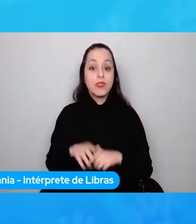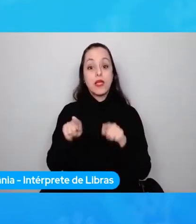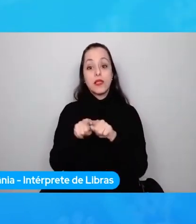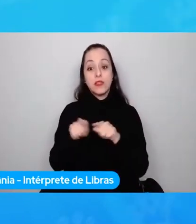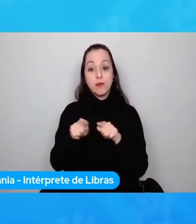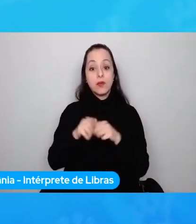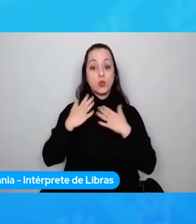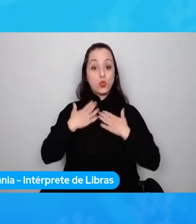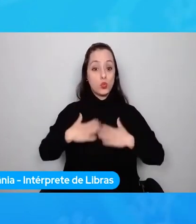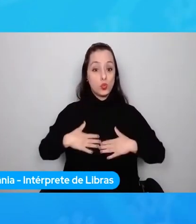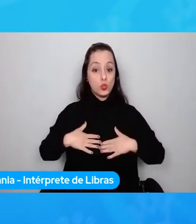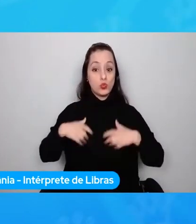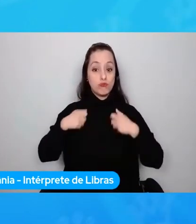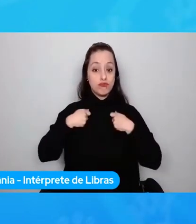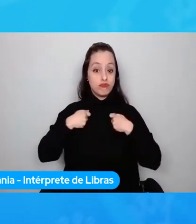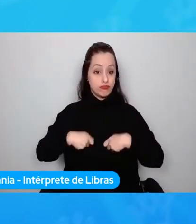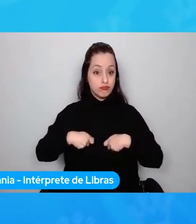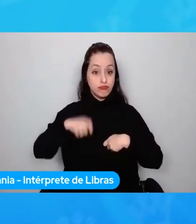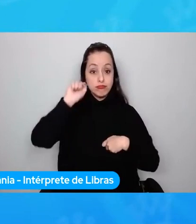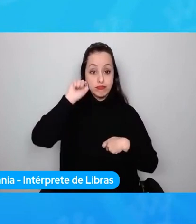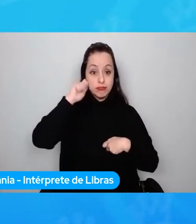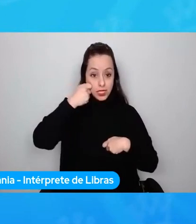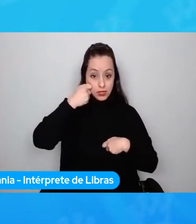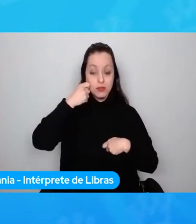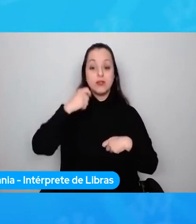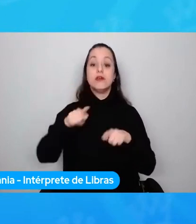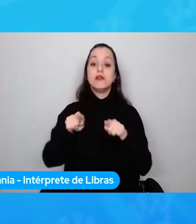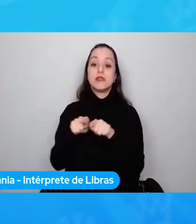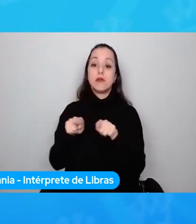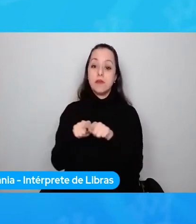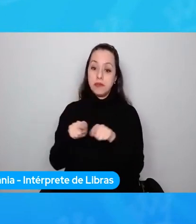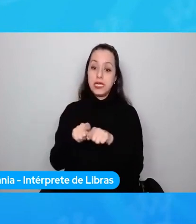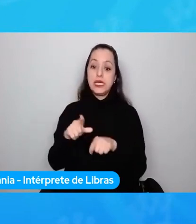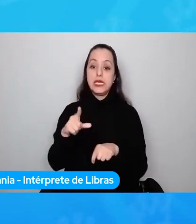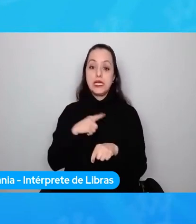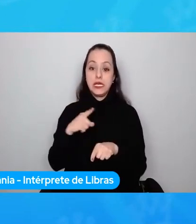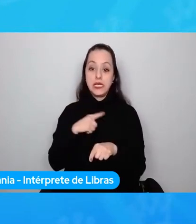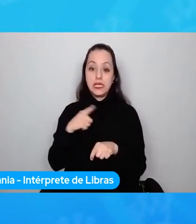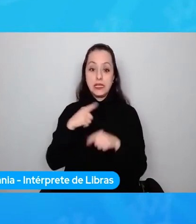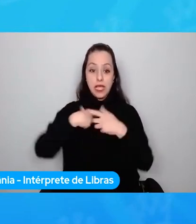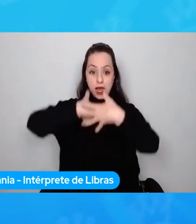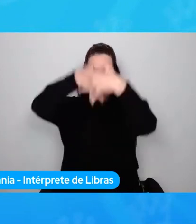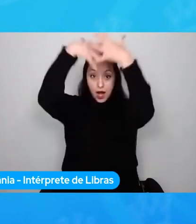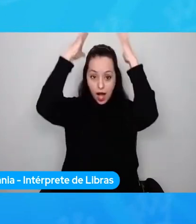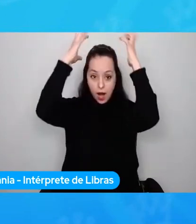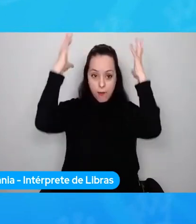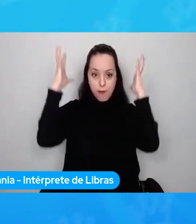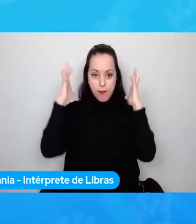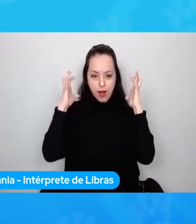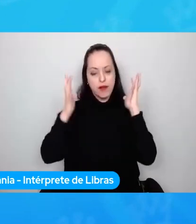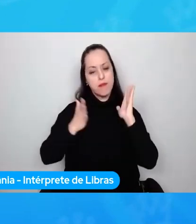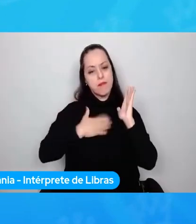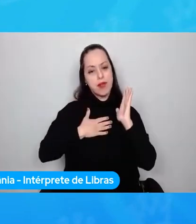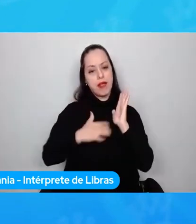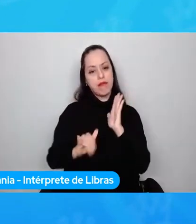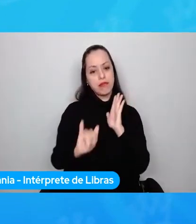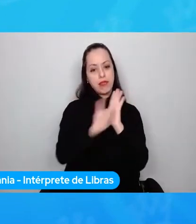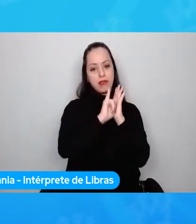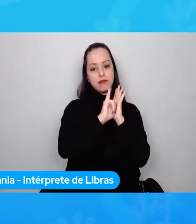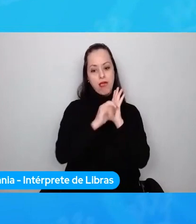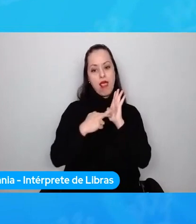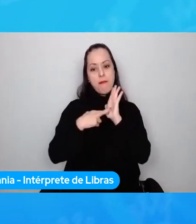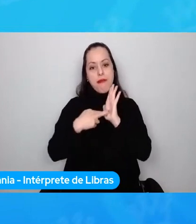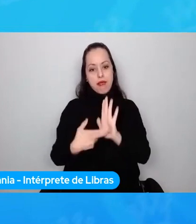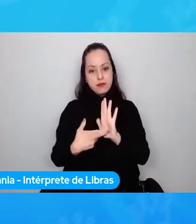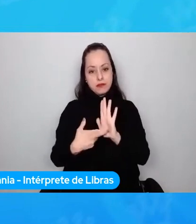-shirt negro y tengo un afro que me representa y